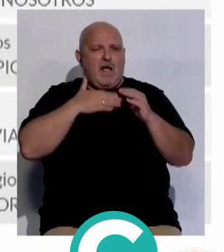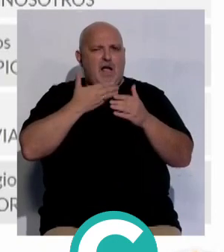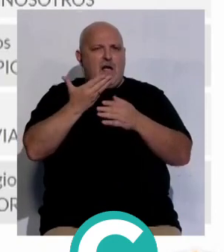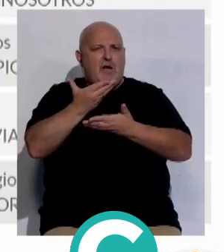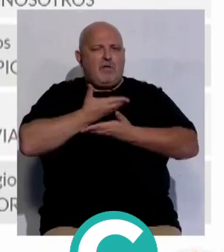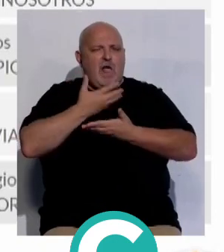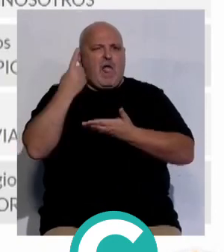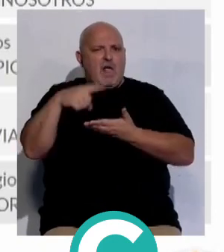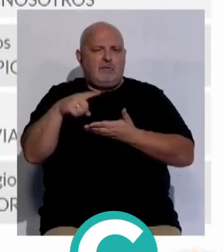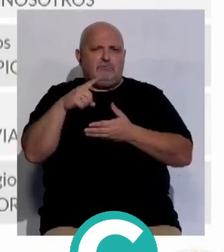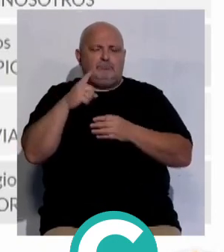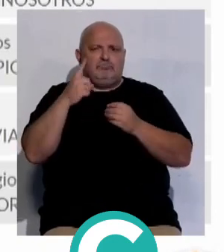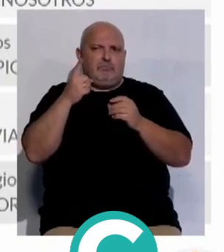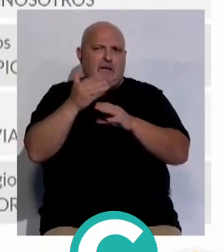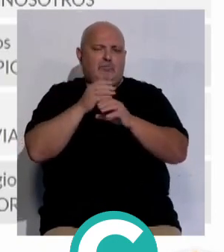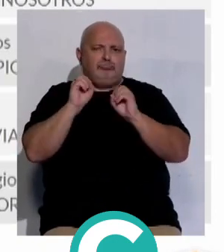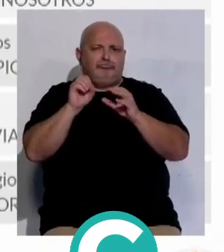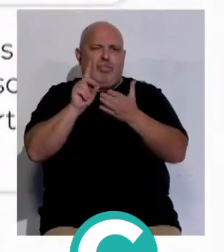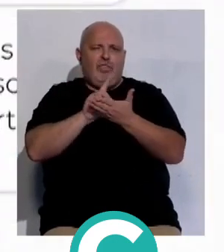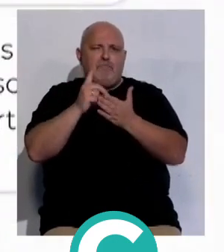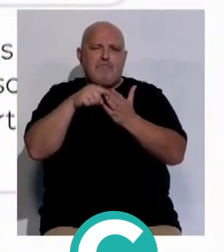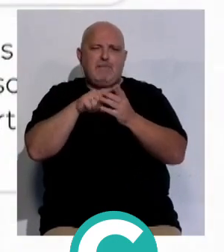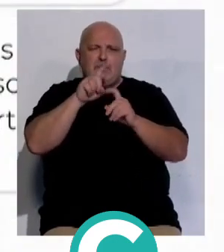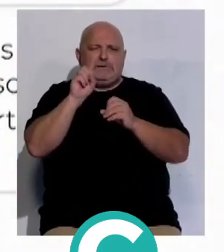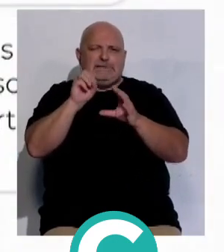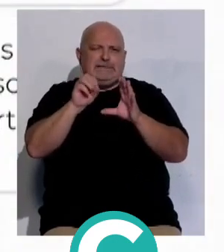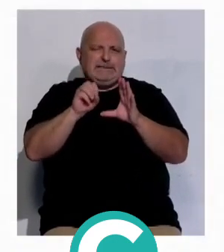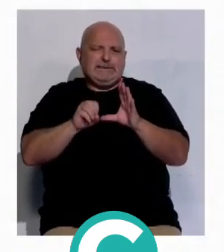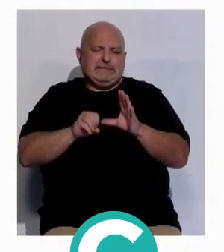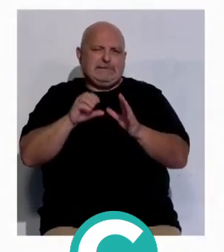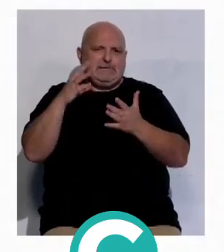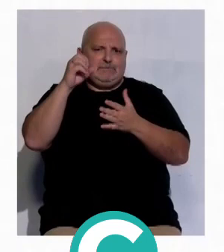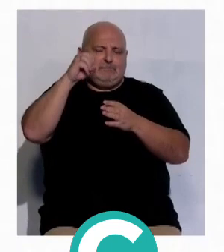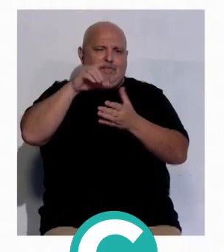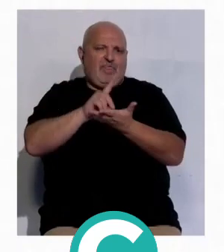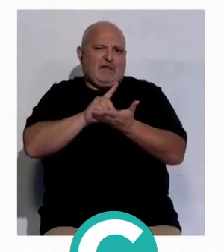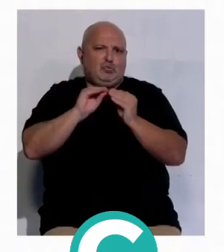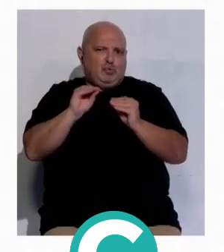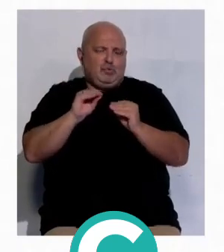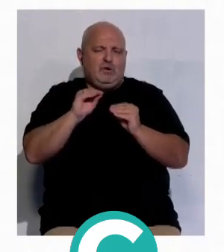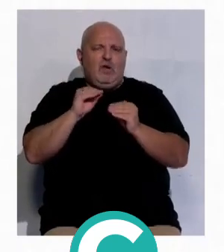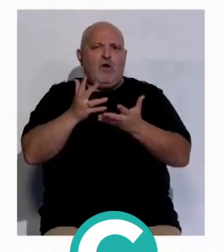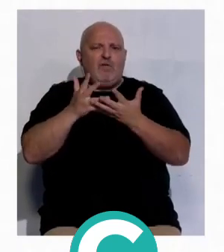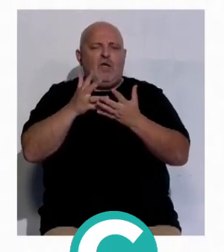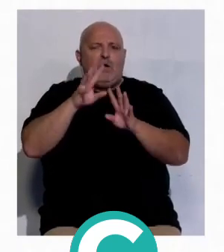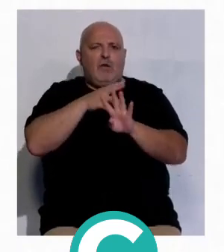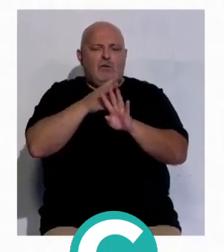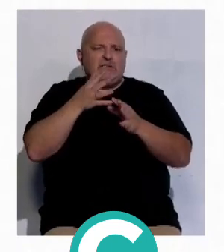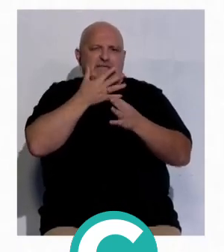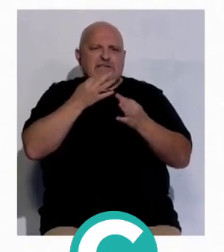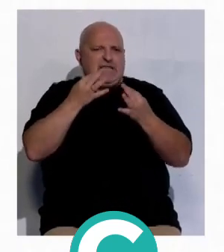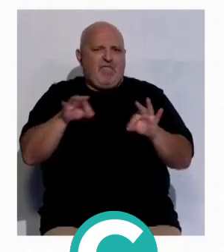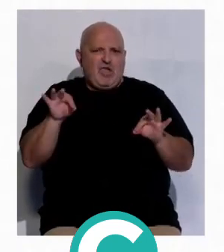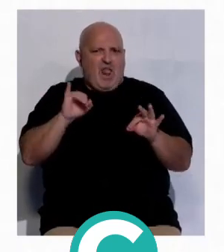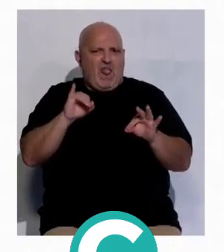UCA cuenta con un entrenamiento previo basado en miles de preguntas de interés para los estudiantes. Además, ofrece un cuadro de mando sencillo y